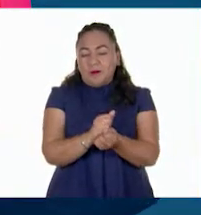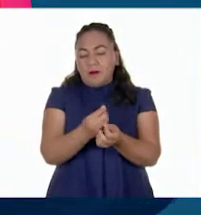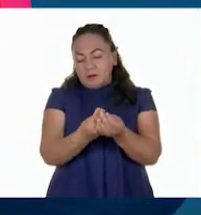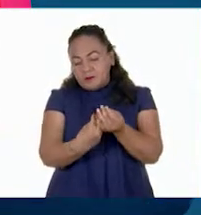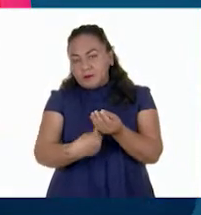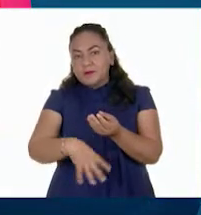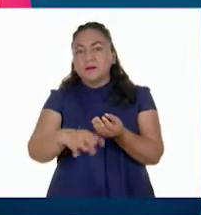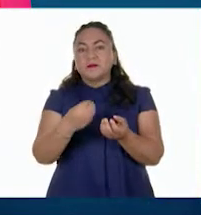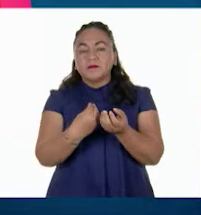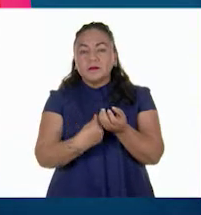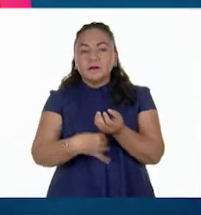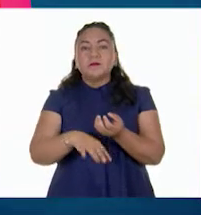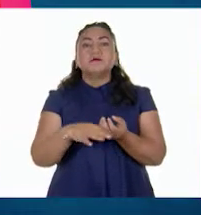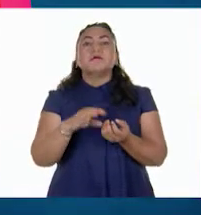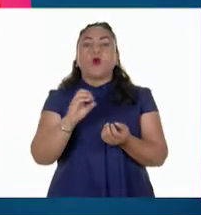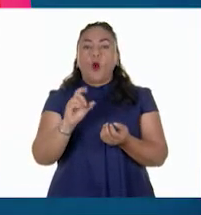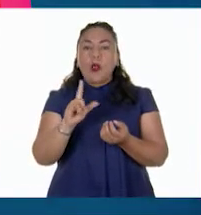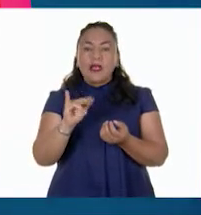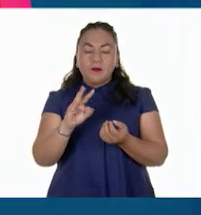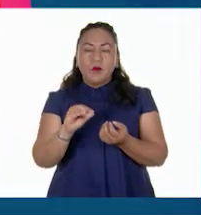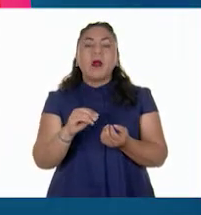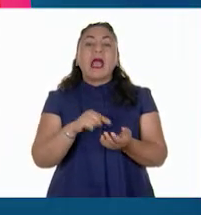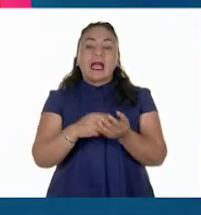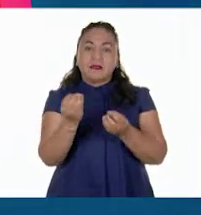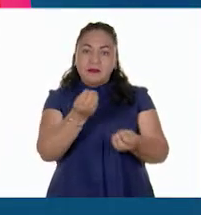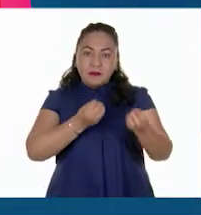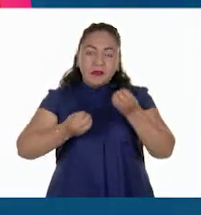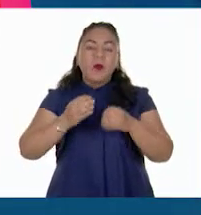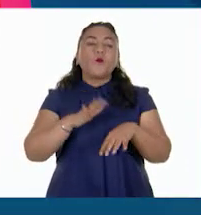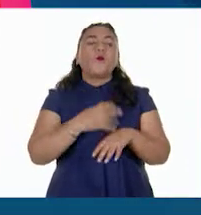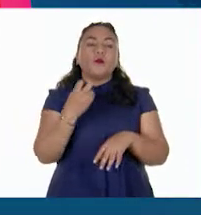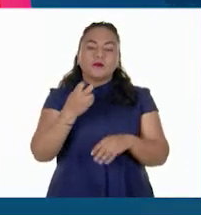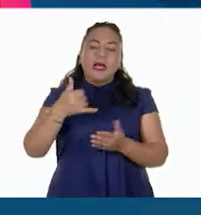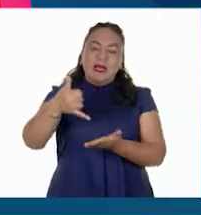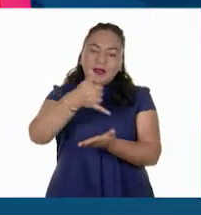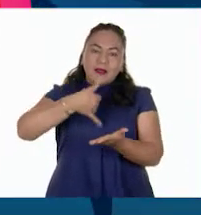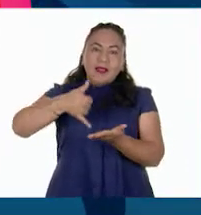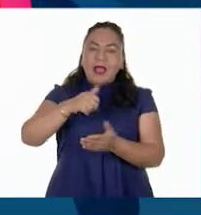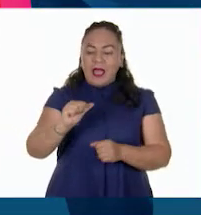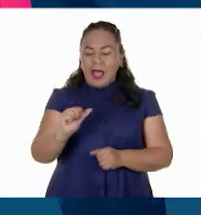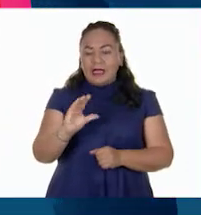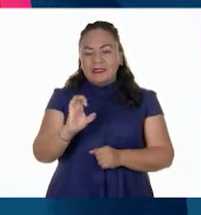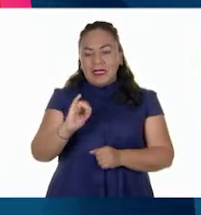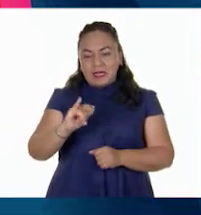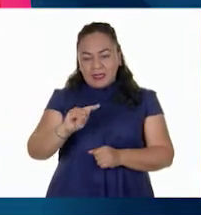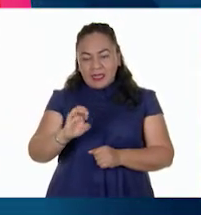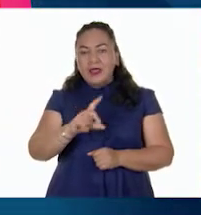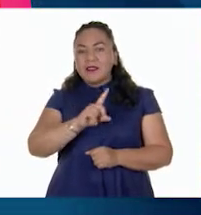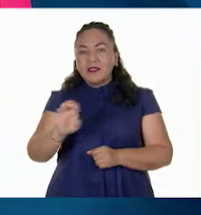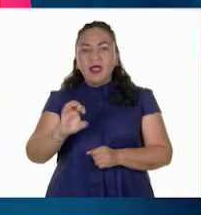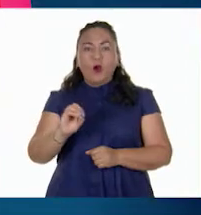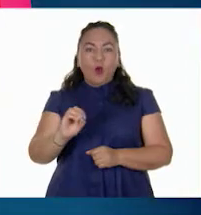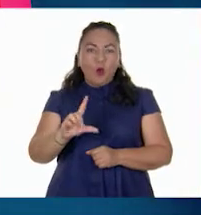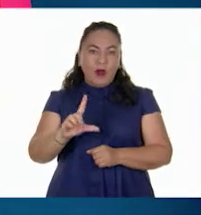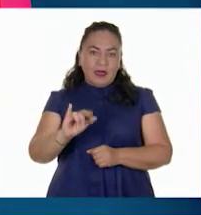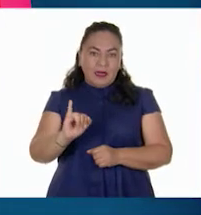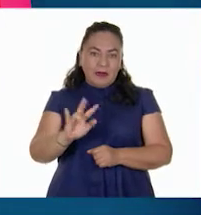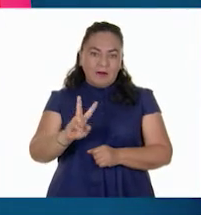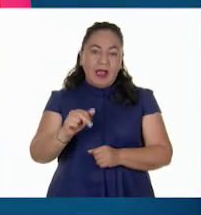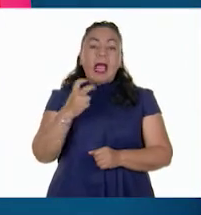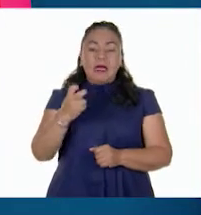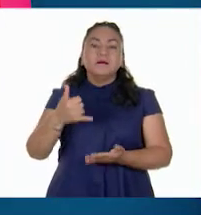aceite se extrae de las aceitunas u olivas. Por eso se llama aceite de oliva y crece en terrenos con poca